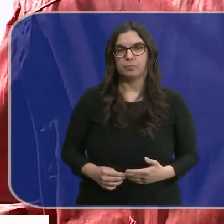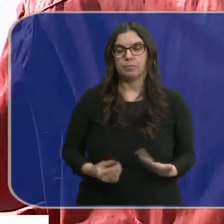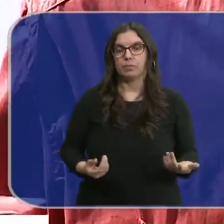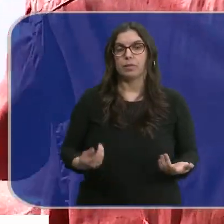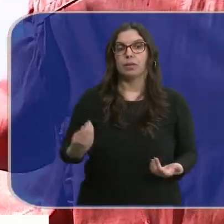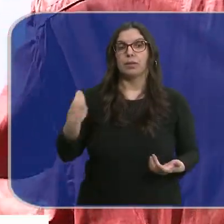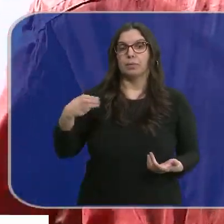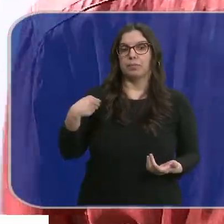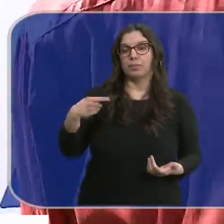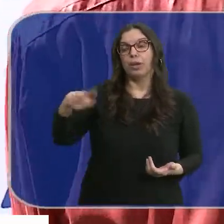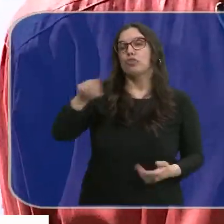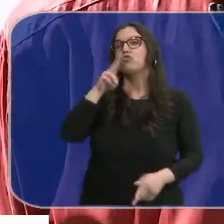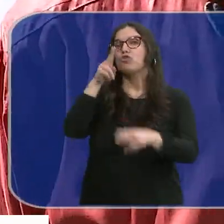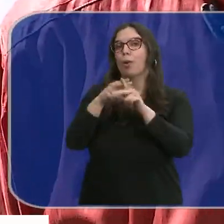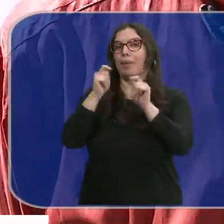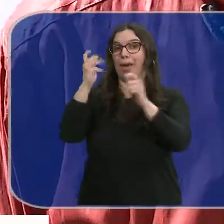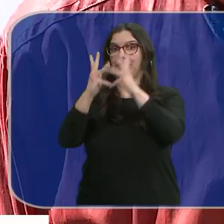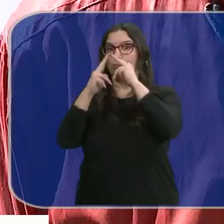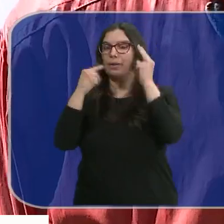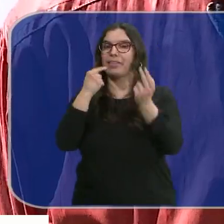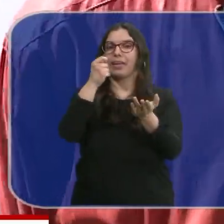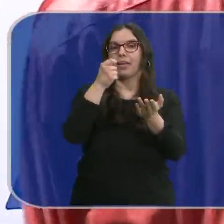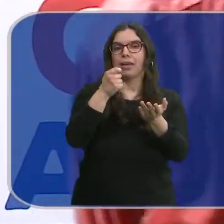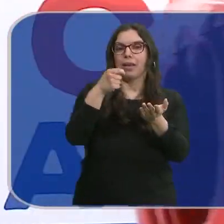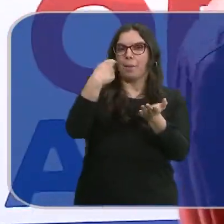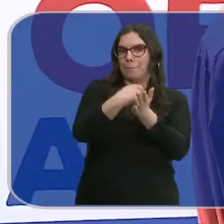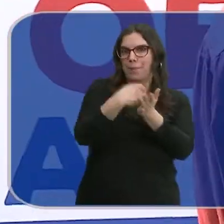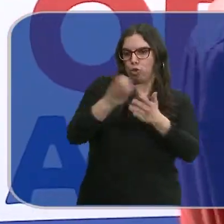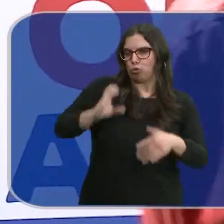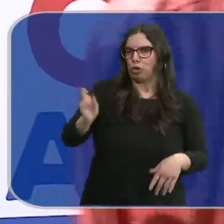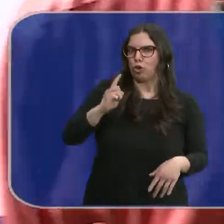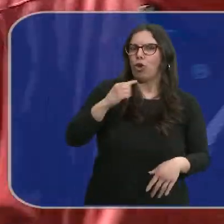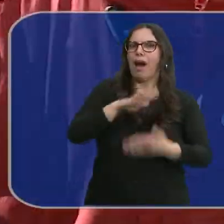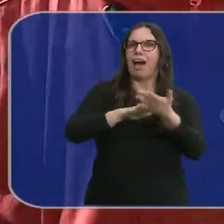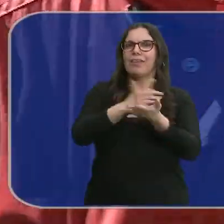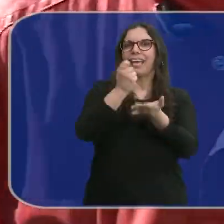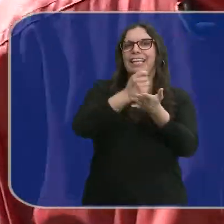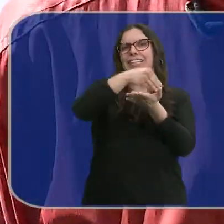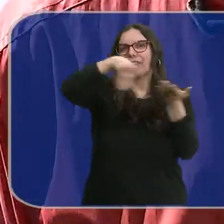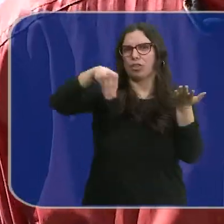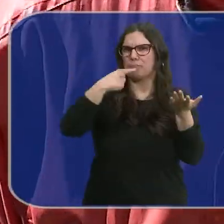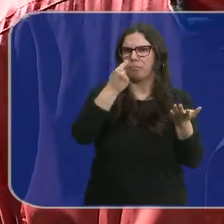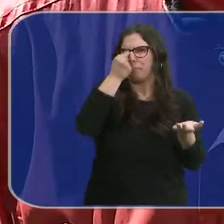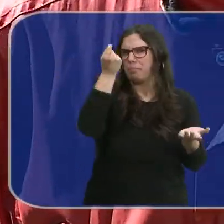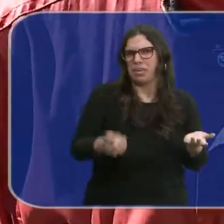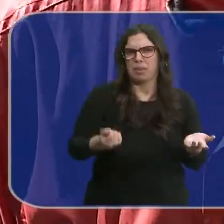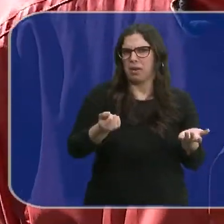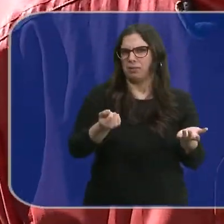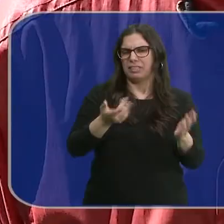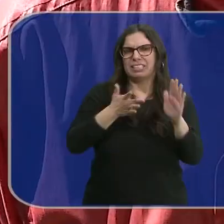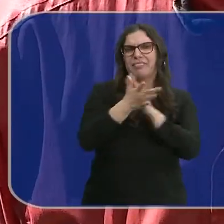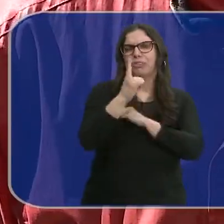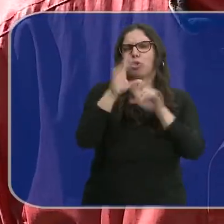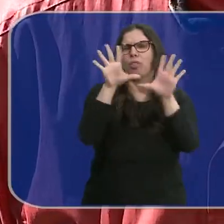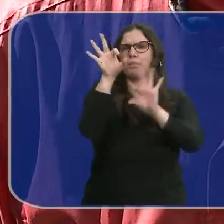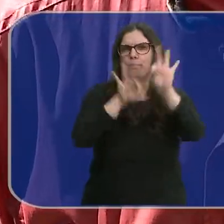Las indemnizaciones, que es como lo llama la administración en lugar de retribución, son absolutamente mínimas. Representan en torno a